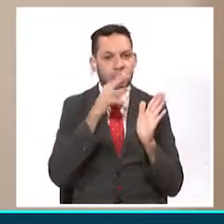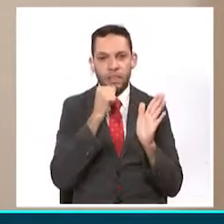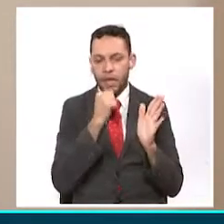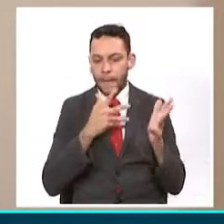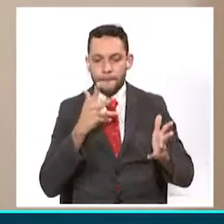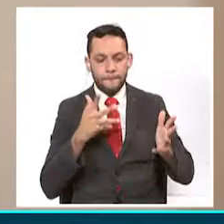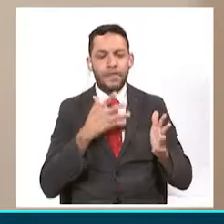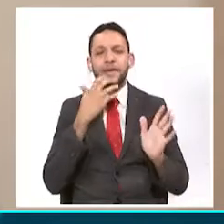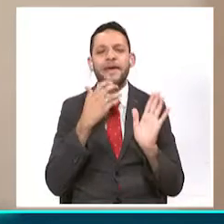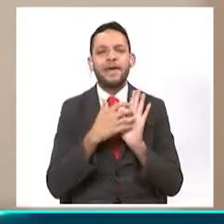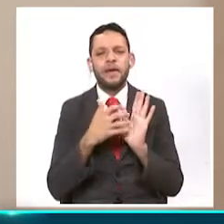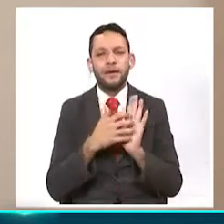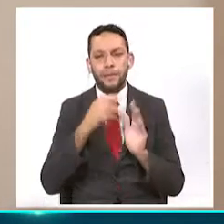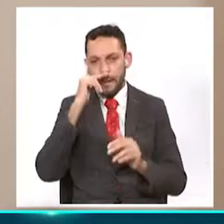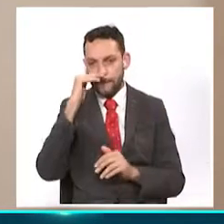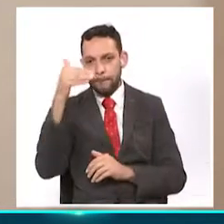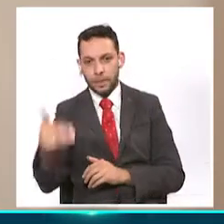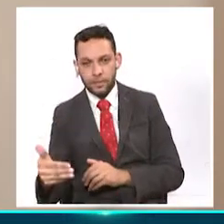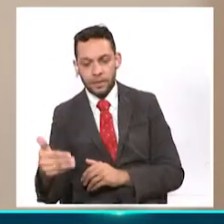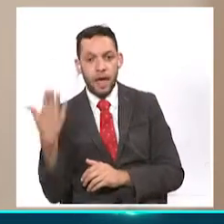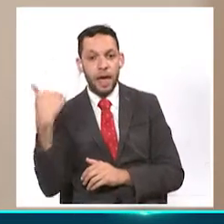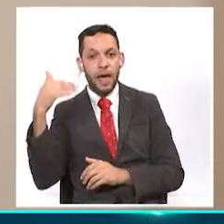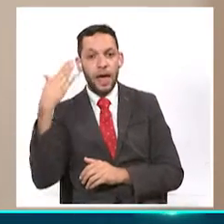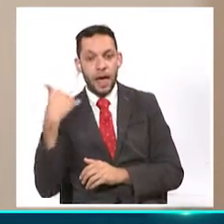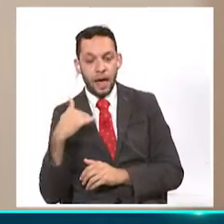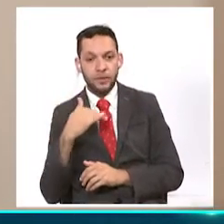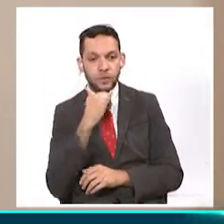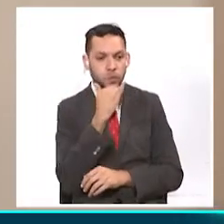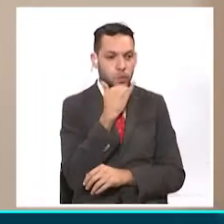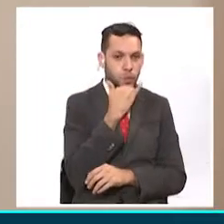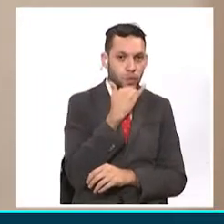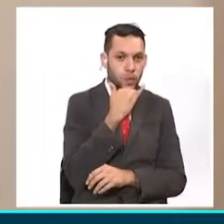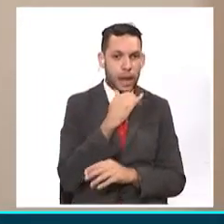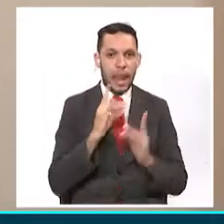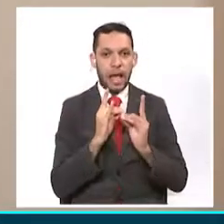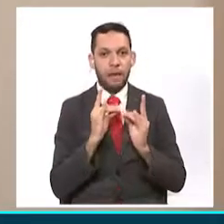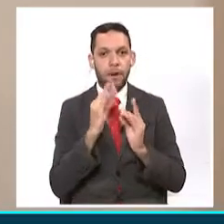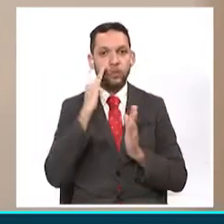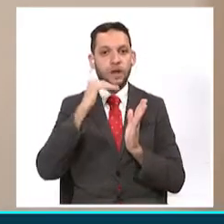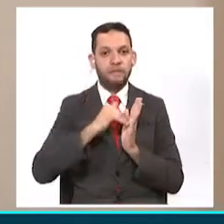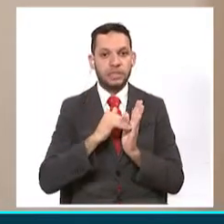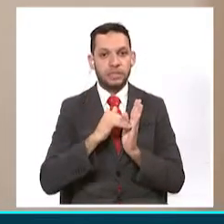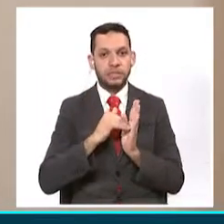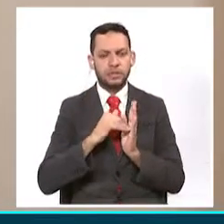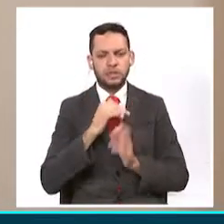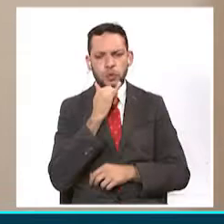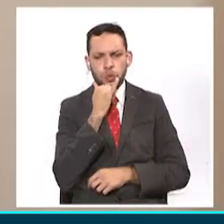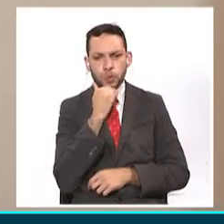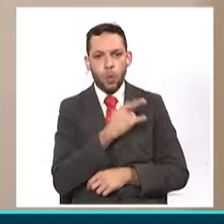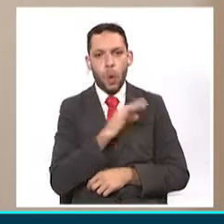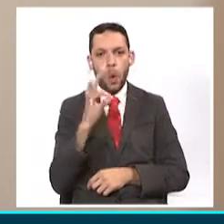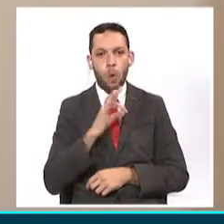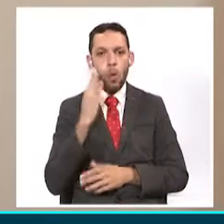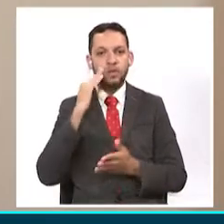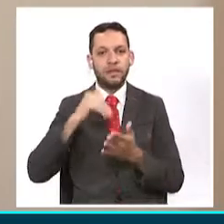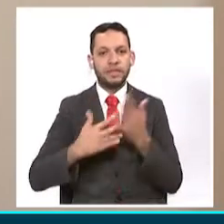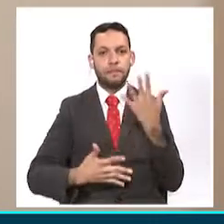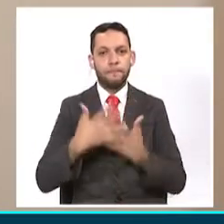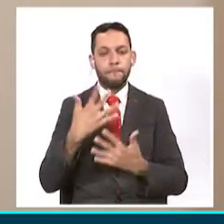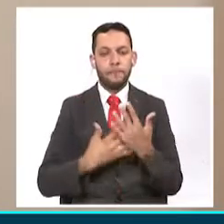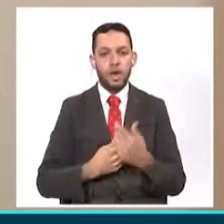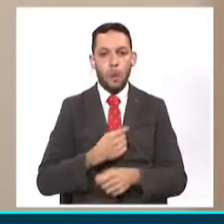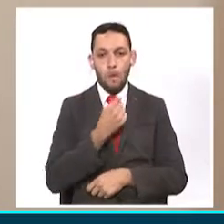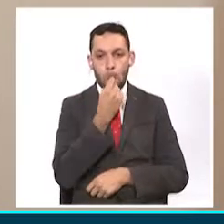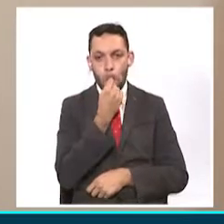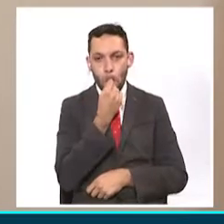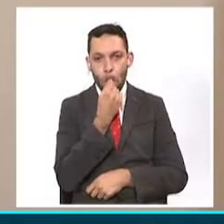ejemplo, que si el niño ya aprendió a no orinarse en la cama, pues volvió a hacerlo o que volvió a chupar dedo. Otras